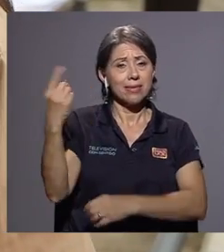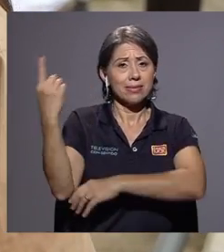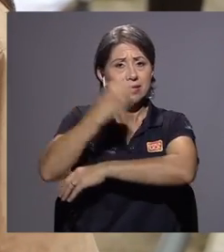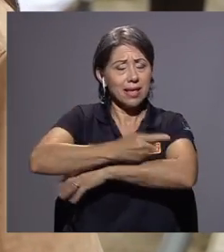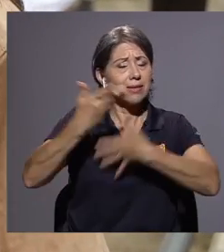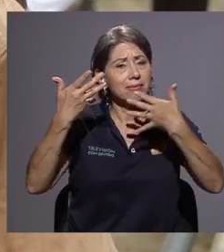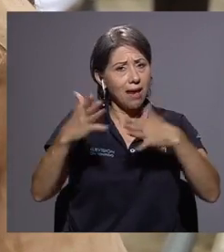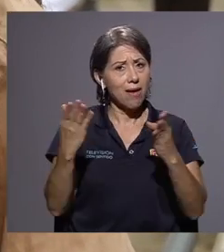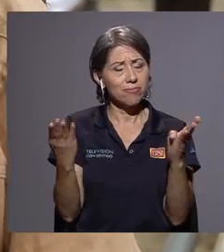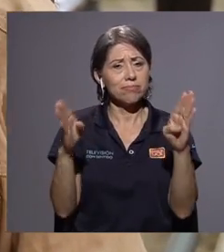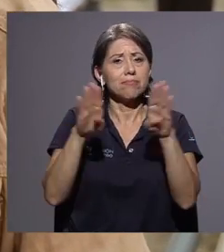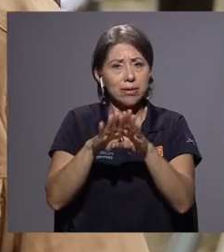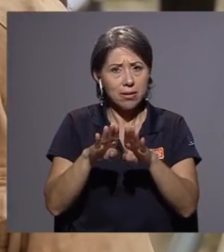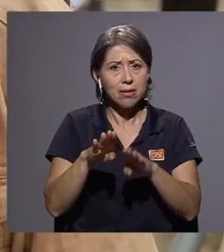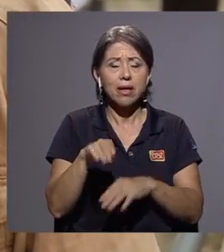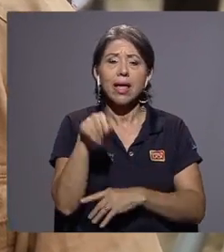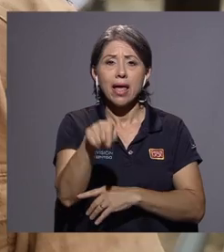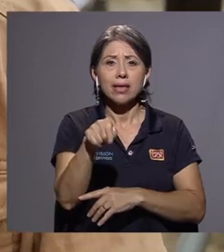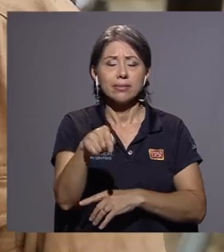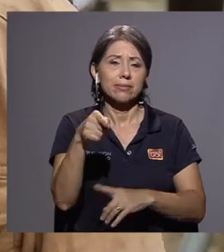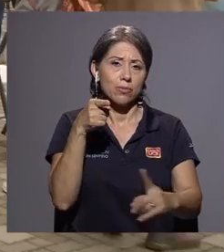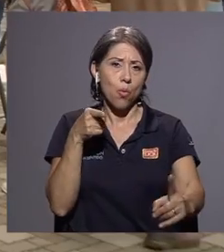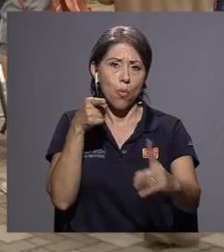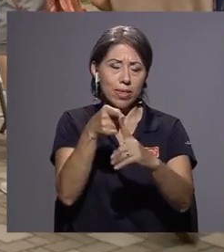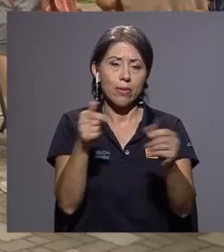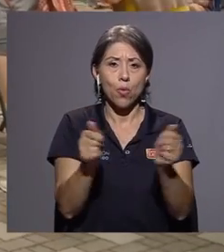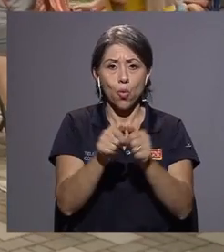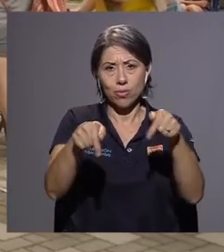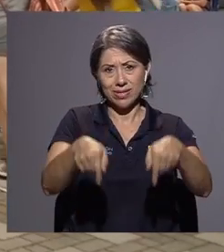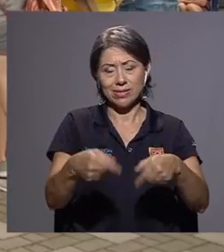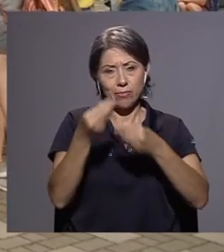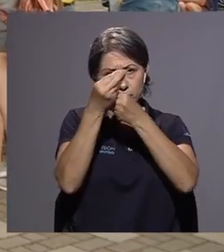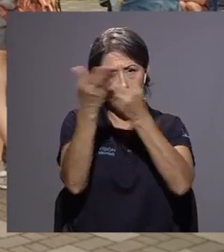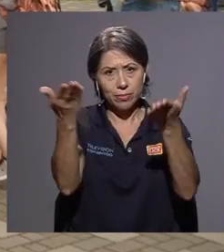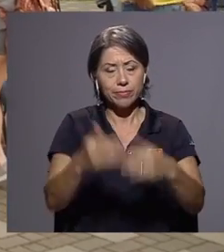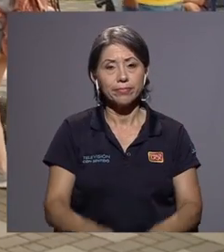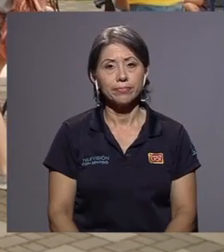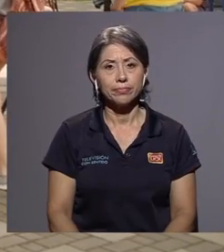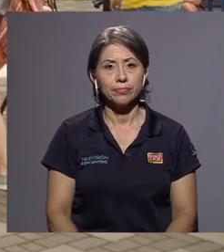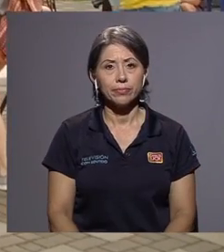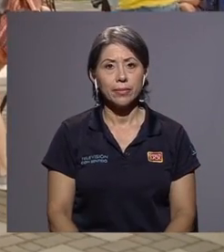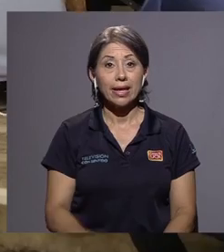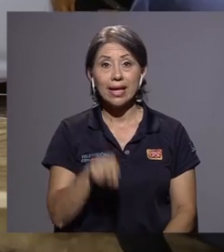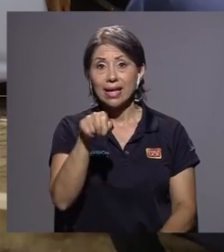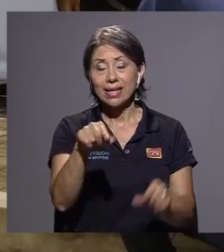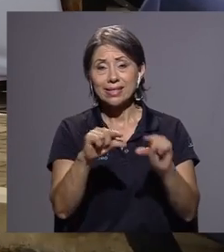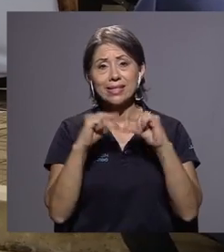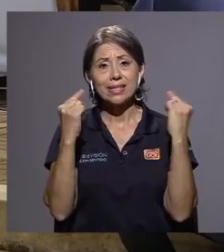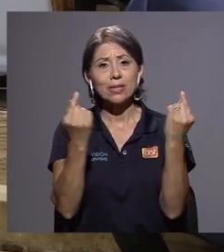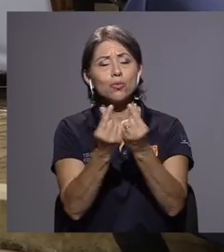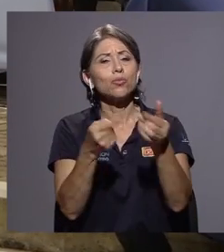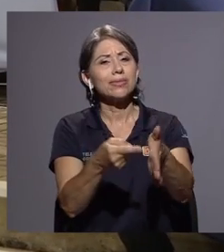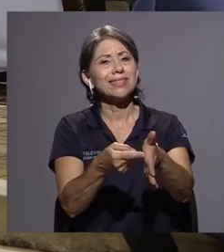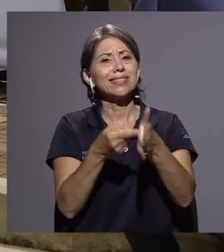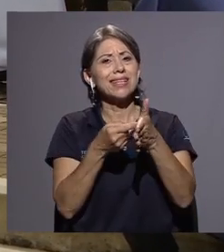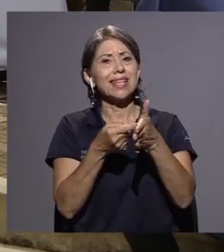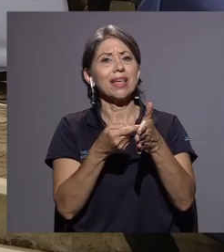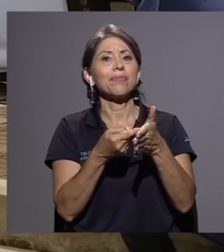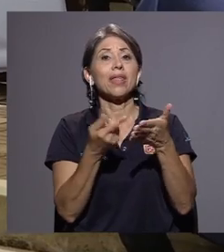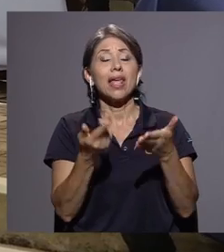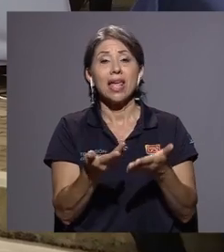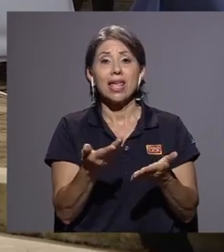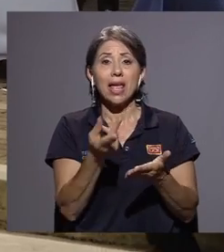Entonces, básicamente ese es nuestro objetivo con esta rueda de prensa. Este grupo exige una